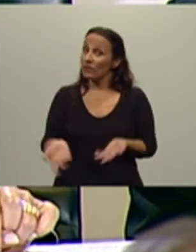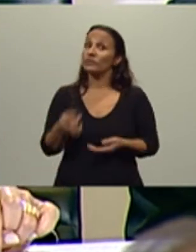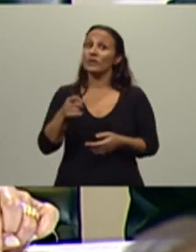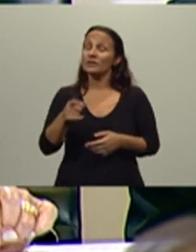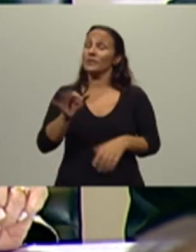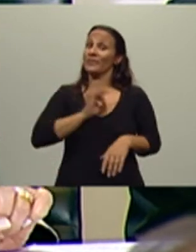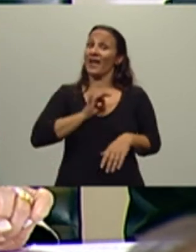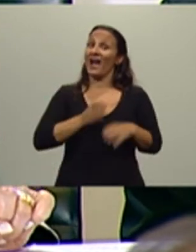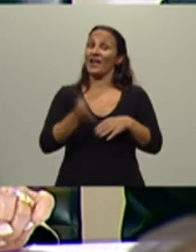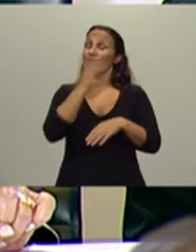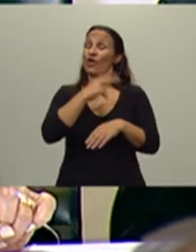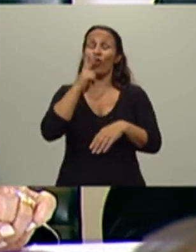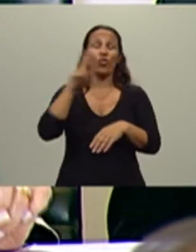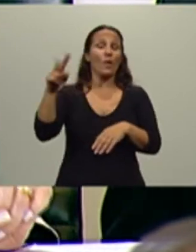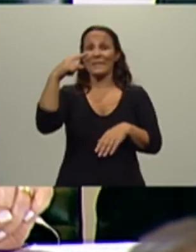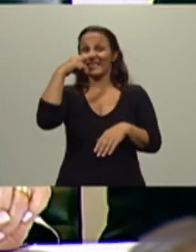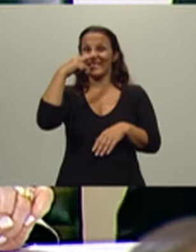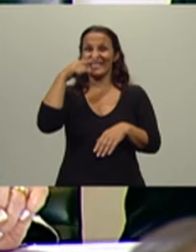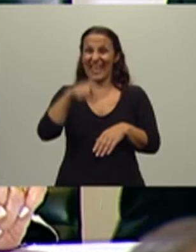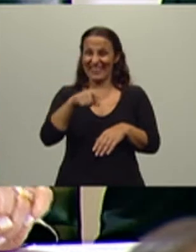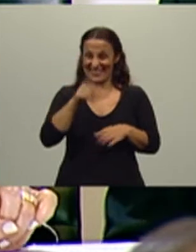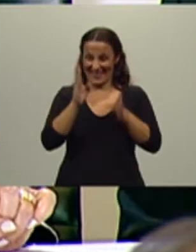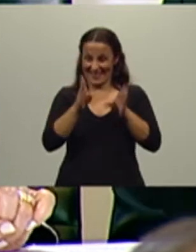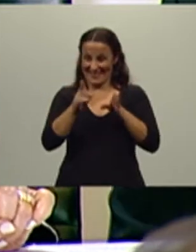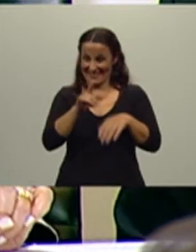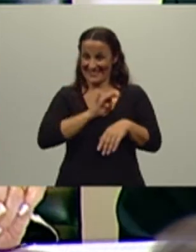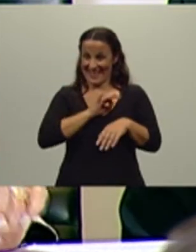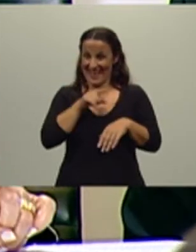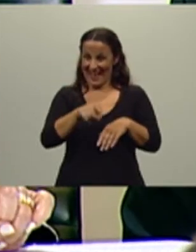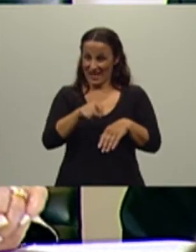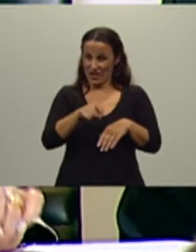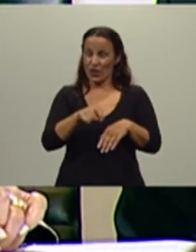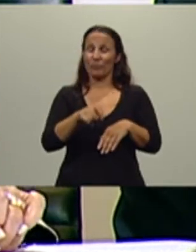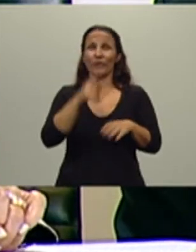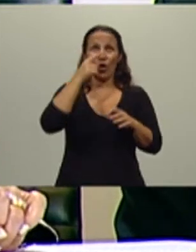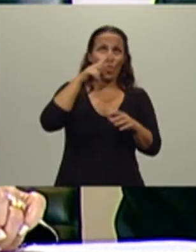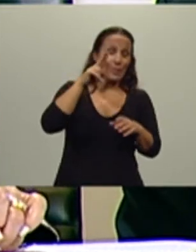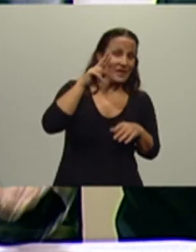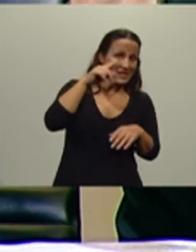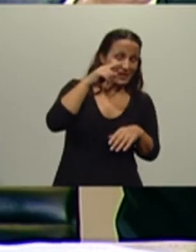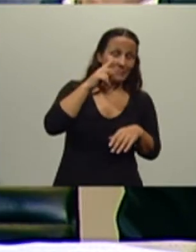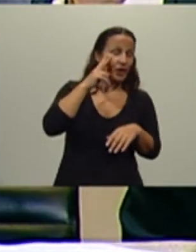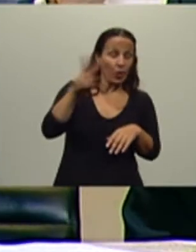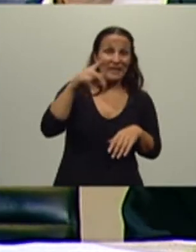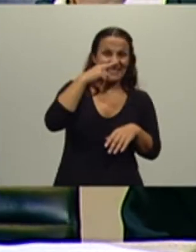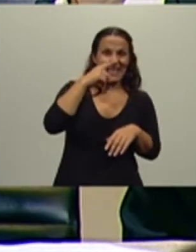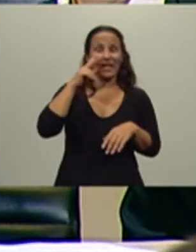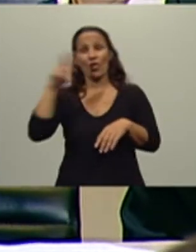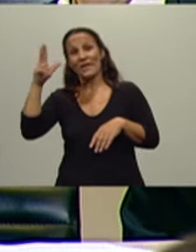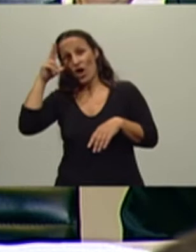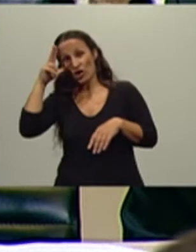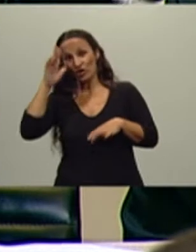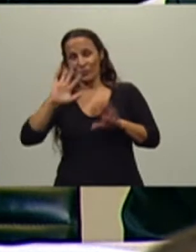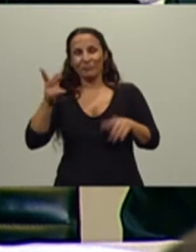en el año 2007, cosecha 2007, 2008, cuando Néstor ya había